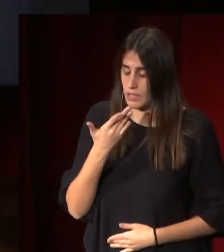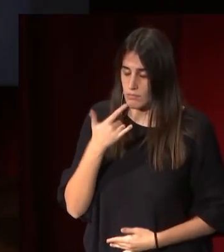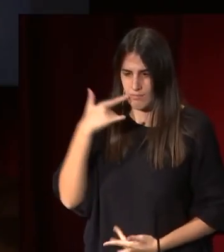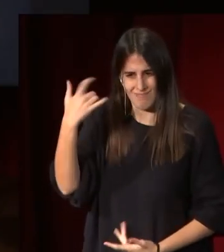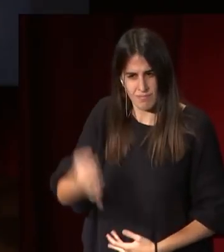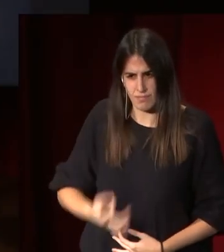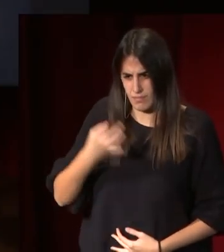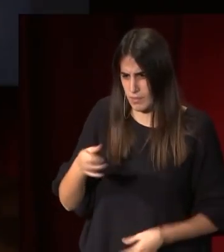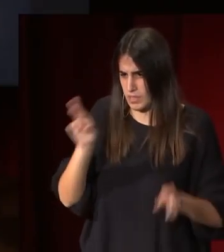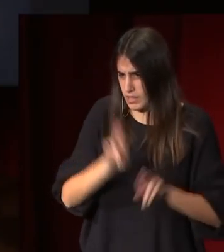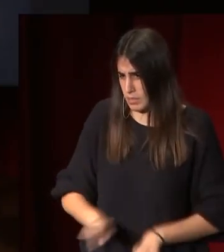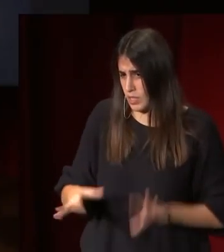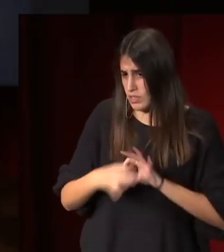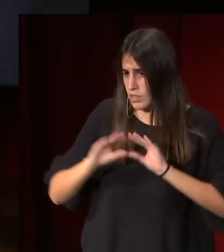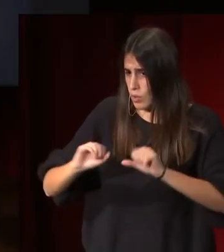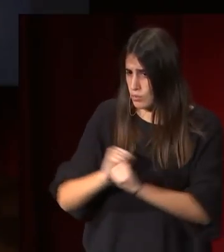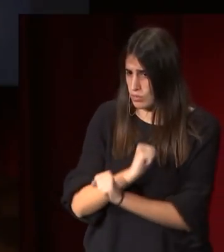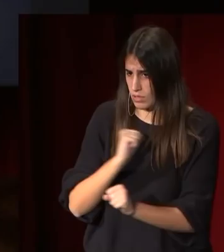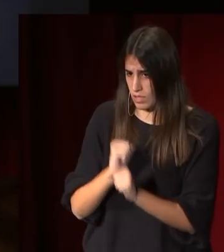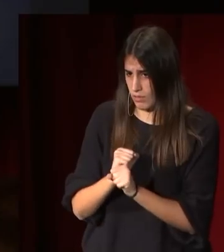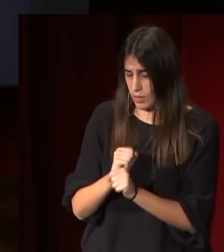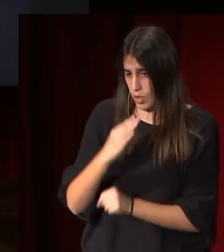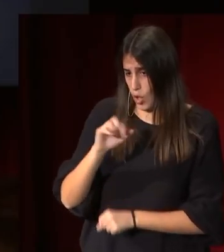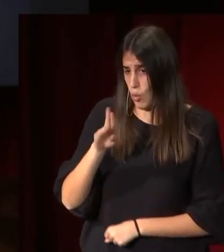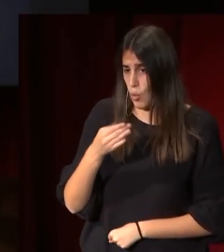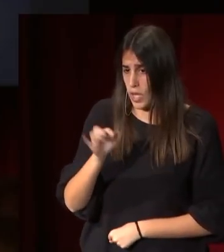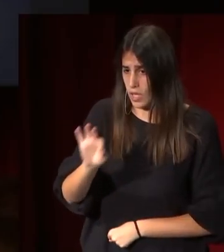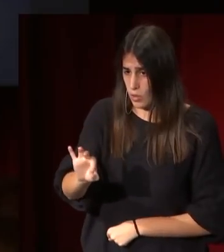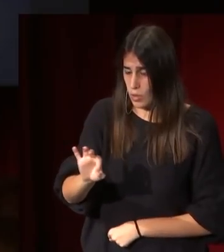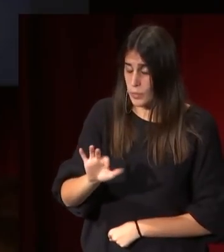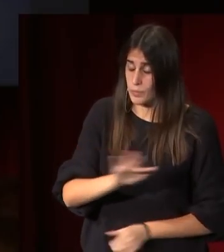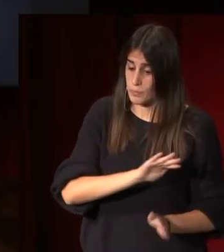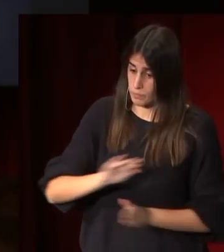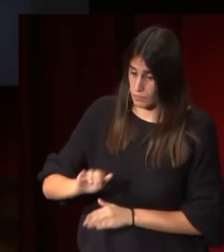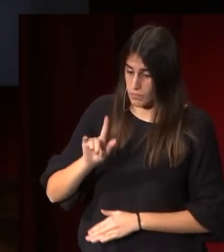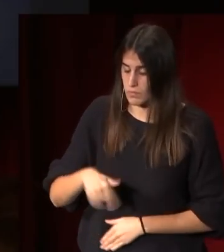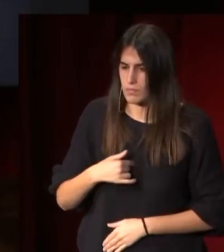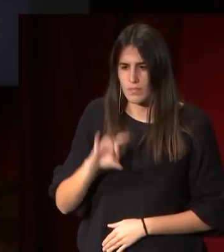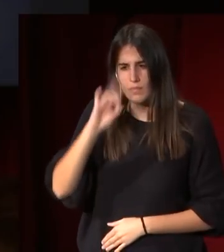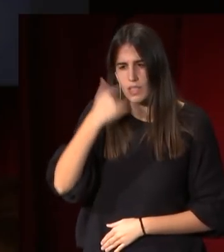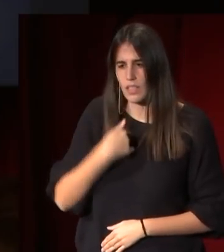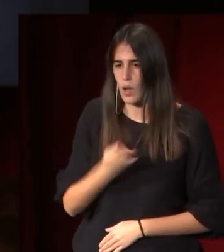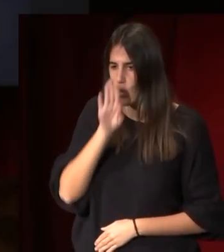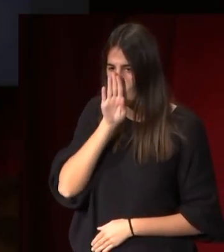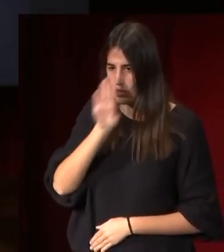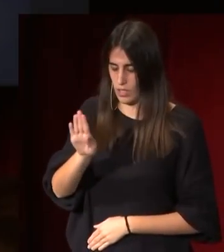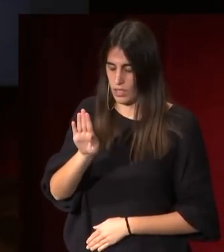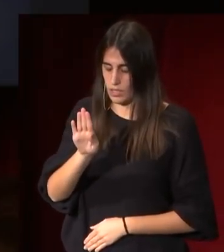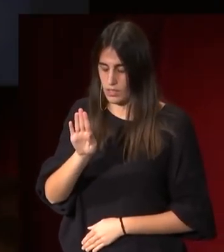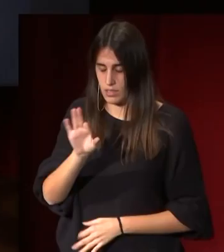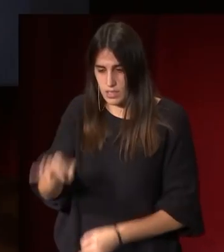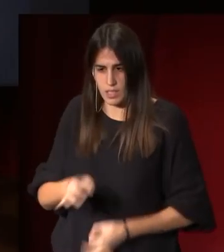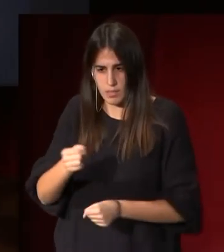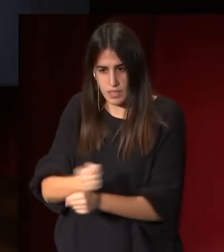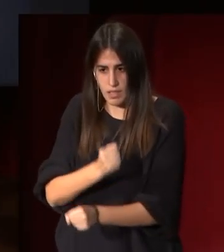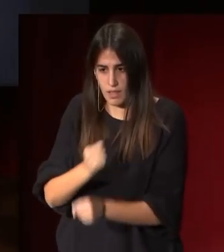constantemente en la obra de Álvarez Cubero. Por otro lado, también esa idea de frontalidad con la que se trabaja, aunque la